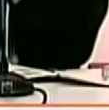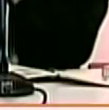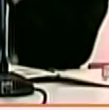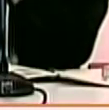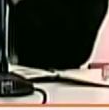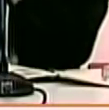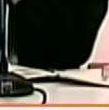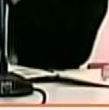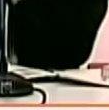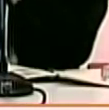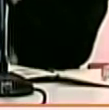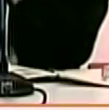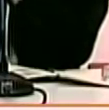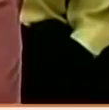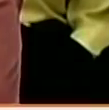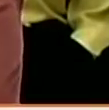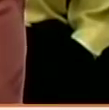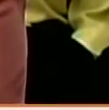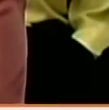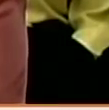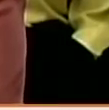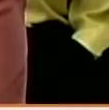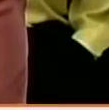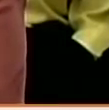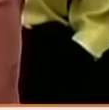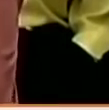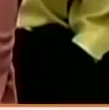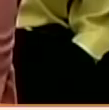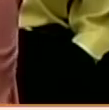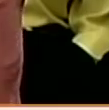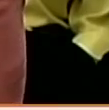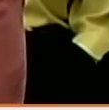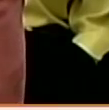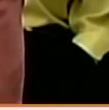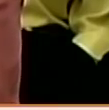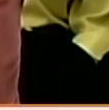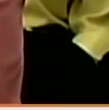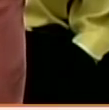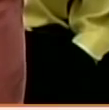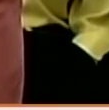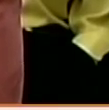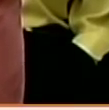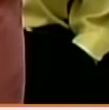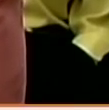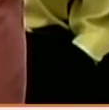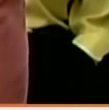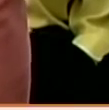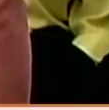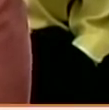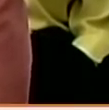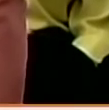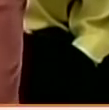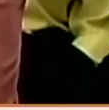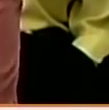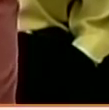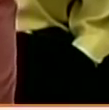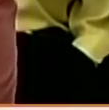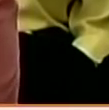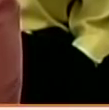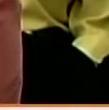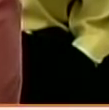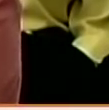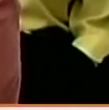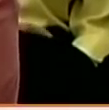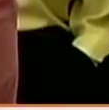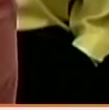mantenerse esta medida? ¿Y qué tipo de afectación traería para Venezuela desde el punto de vista económico y comercial? Por otra